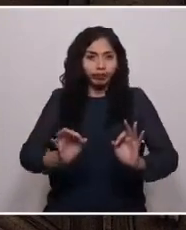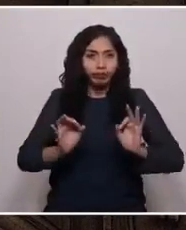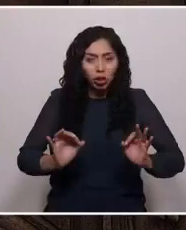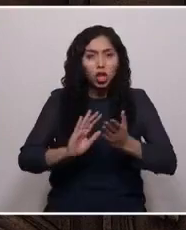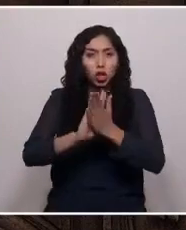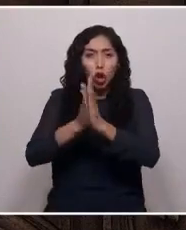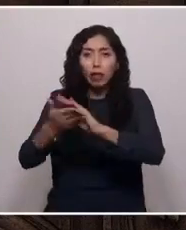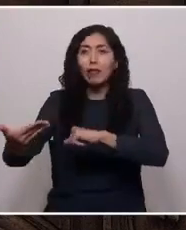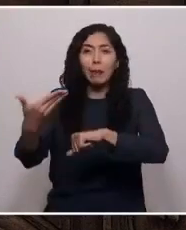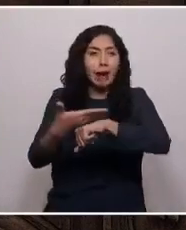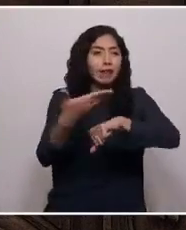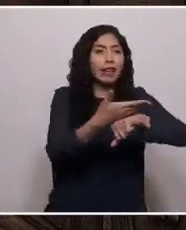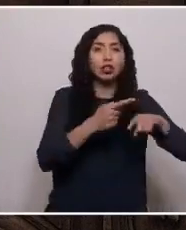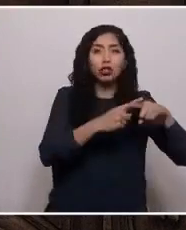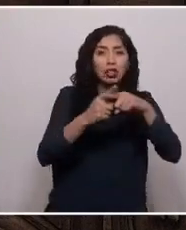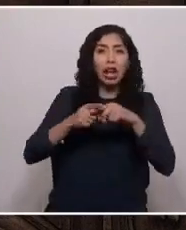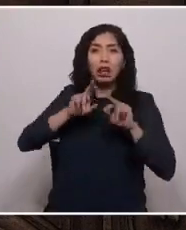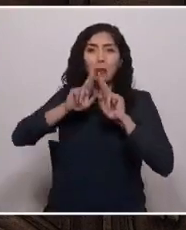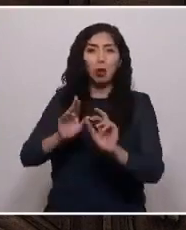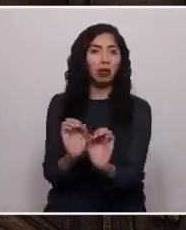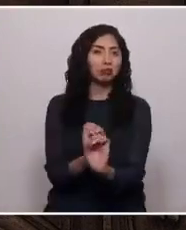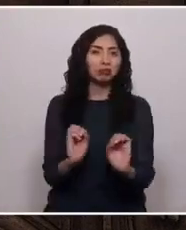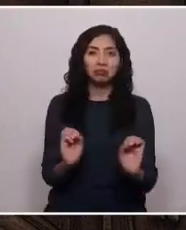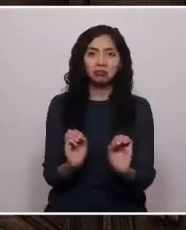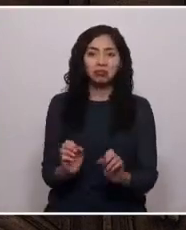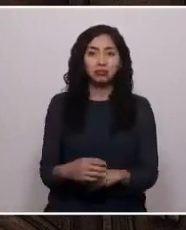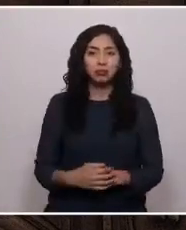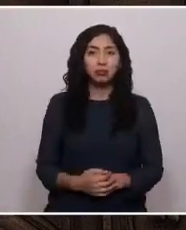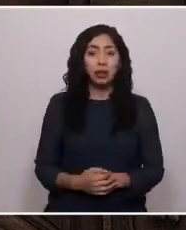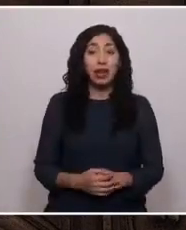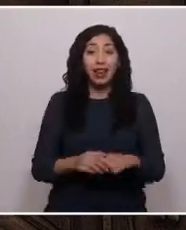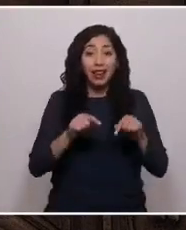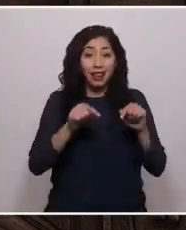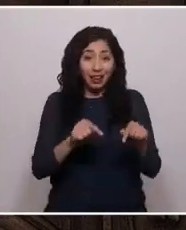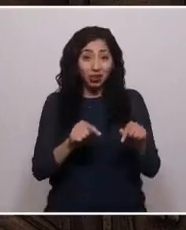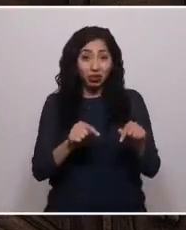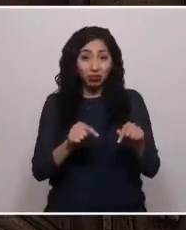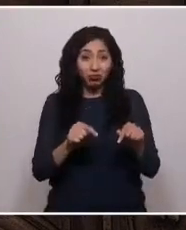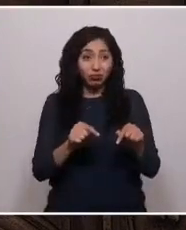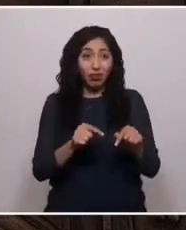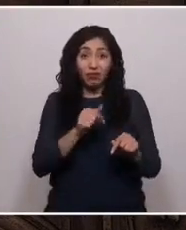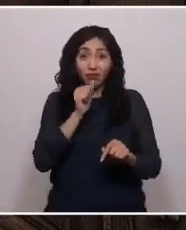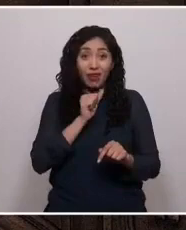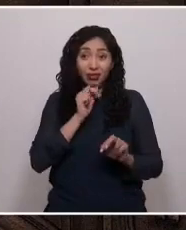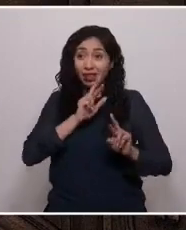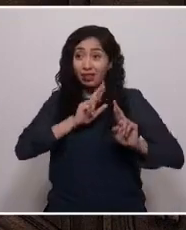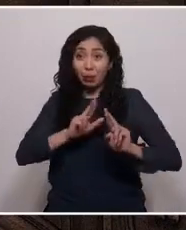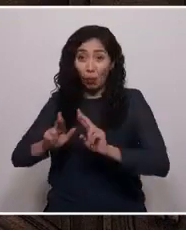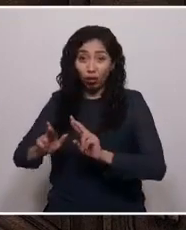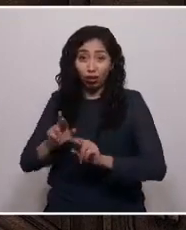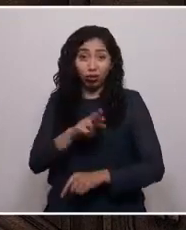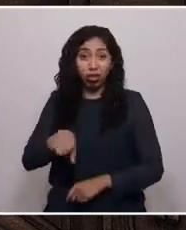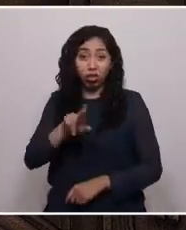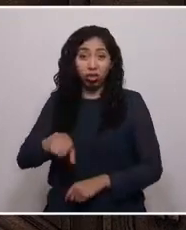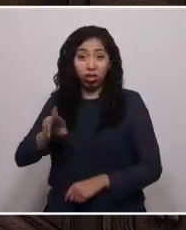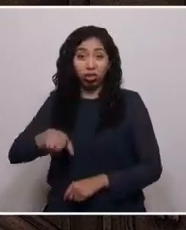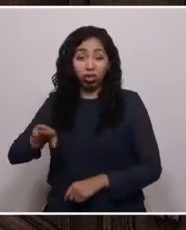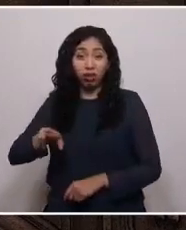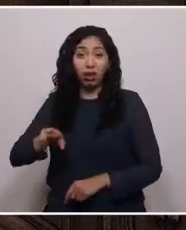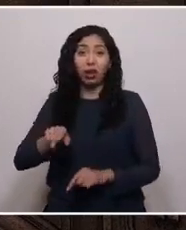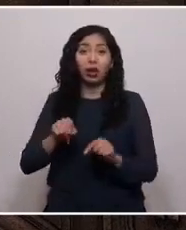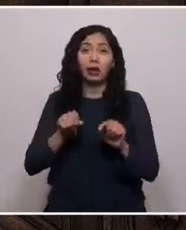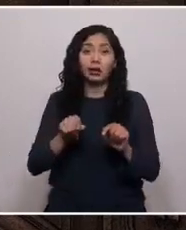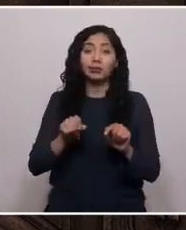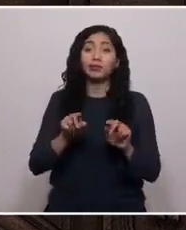sociales de la ciudadanía. Esta incapacidad sistémica es un escenario de recesión